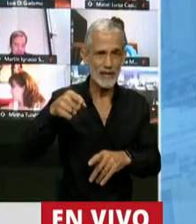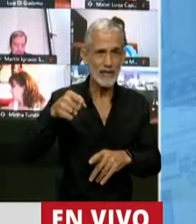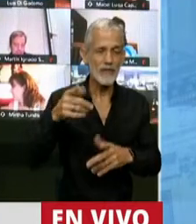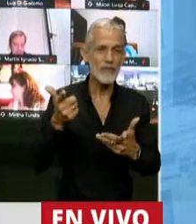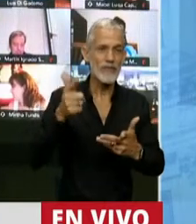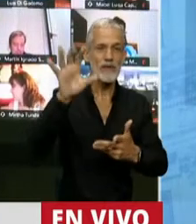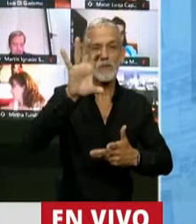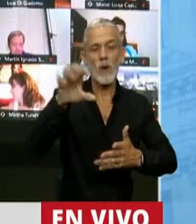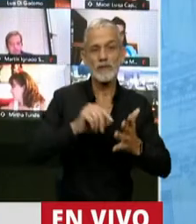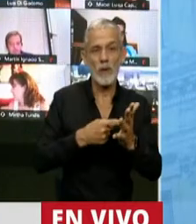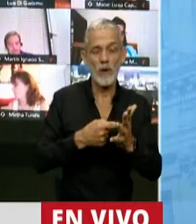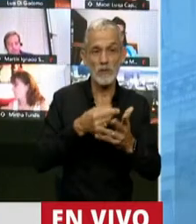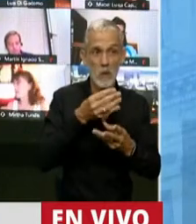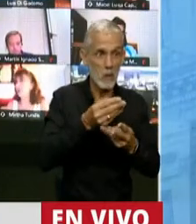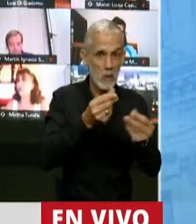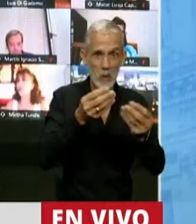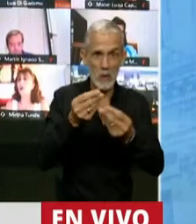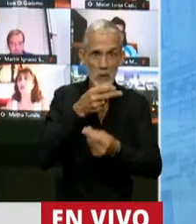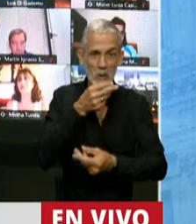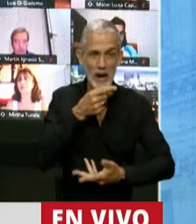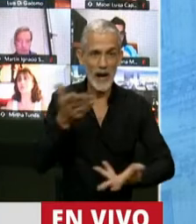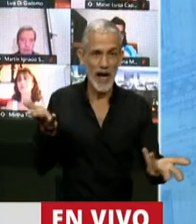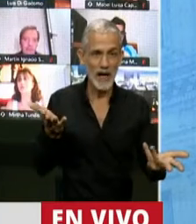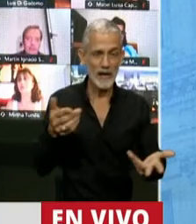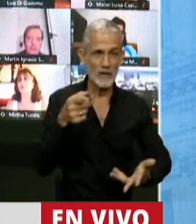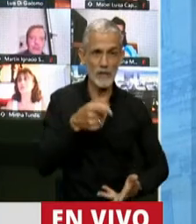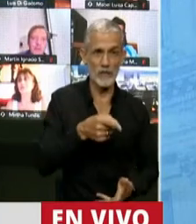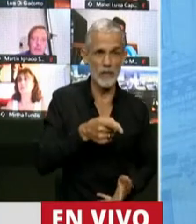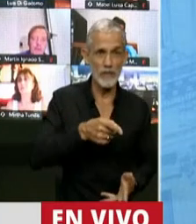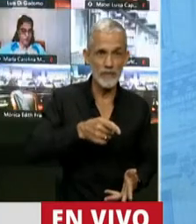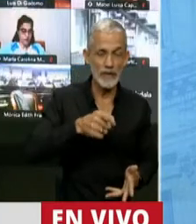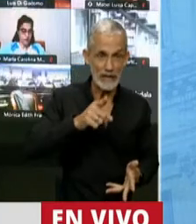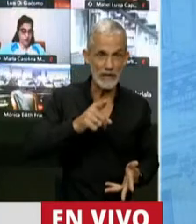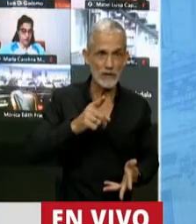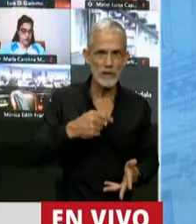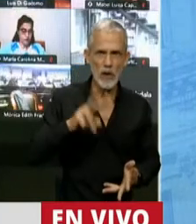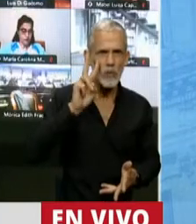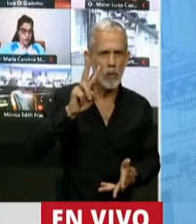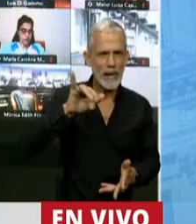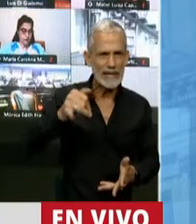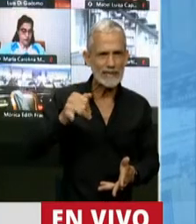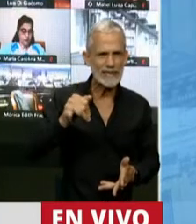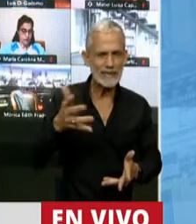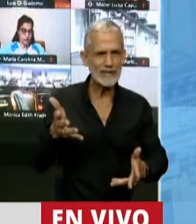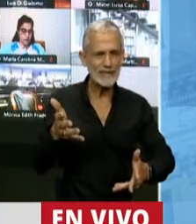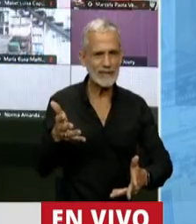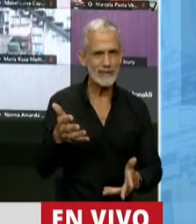no aparecía por ningún medio de comunicación, no se lo vio en ningún lado, como si se lo veía permanentemente para